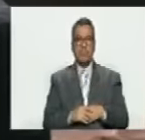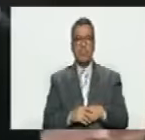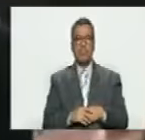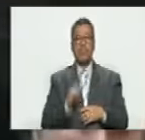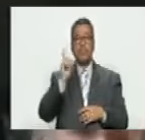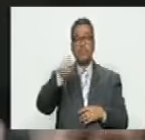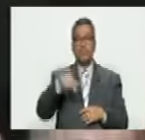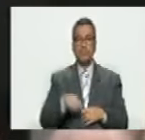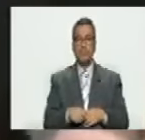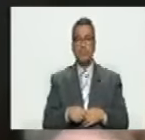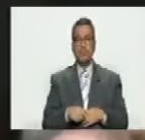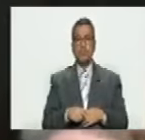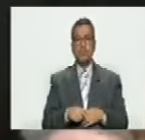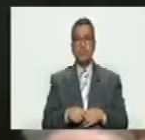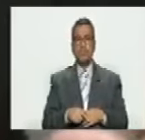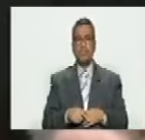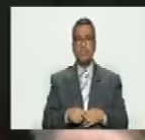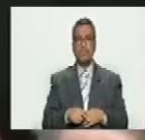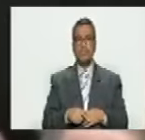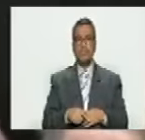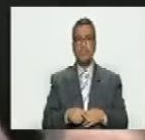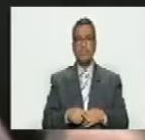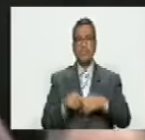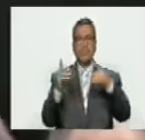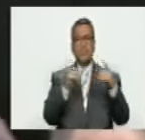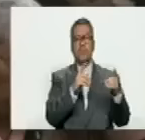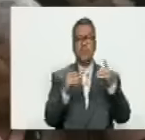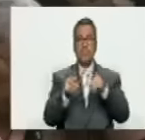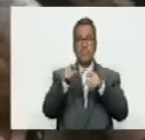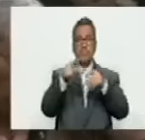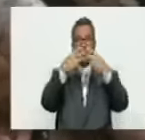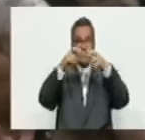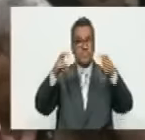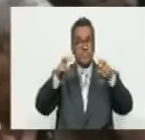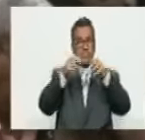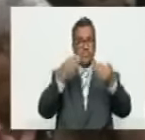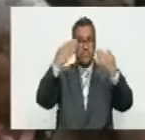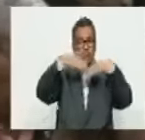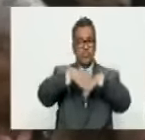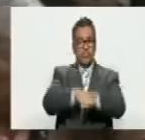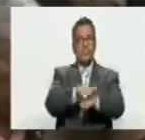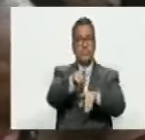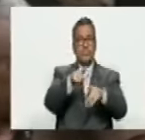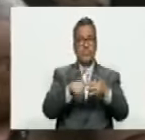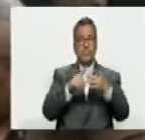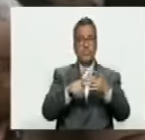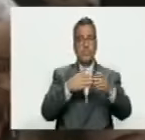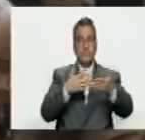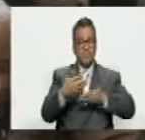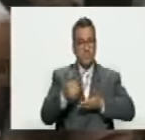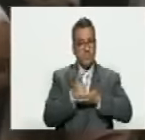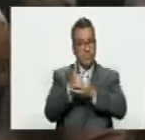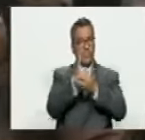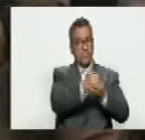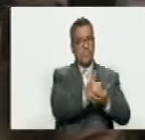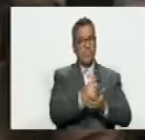Además, por supuesto, se discutió sobre los temas de integración y sobre los temas de cooperación.